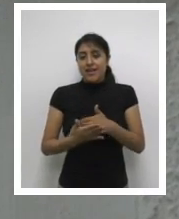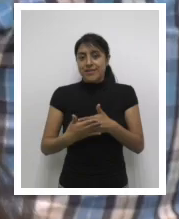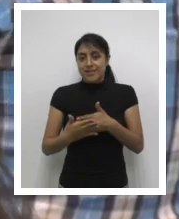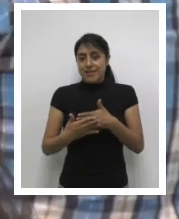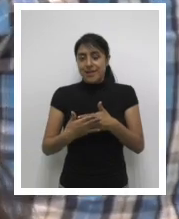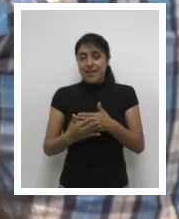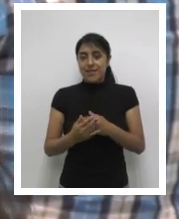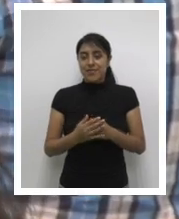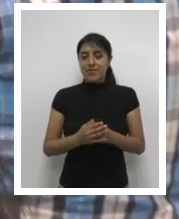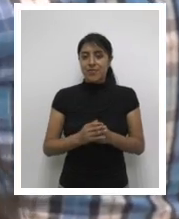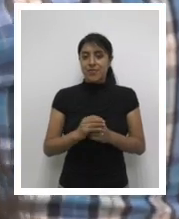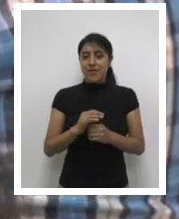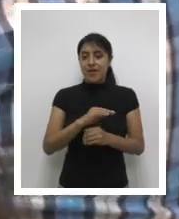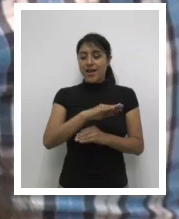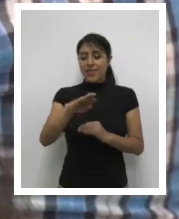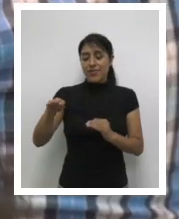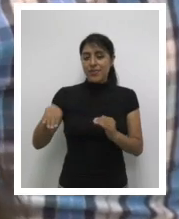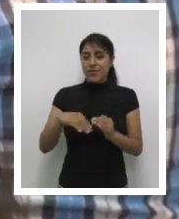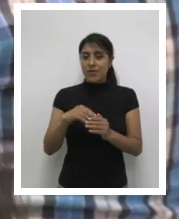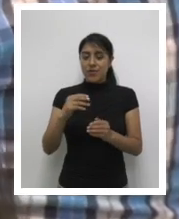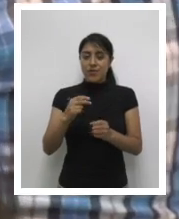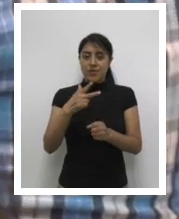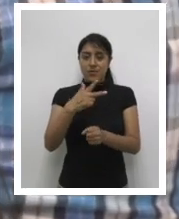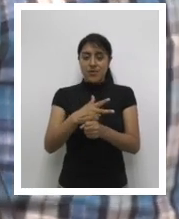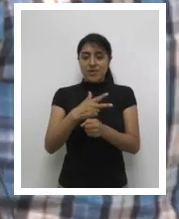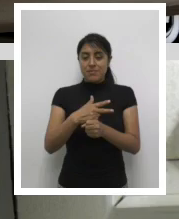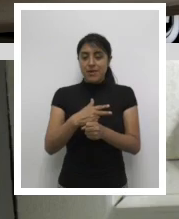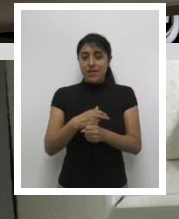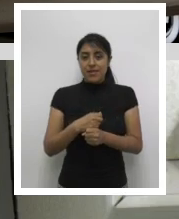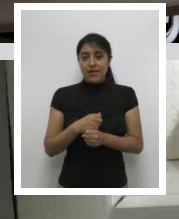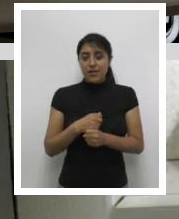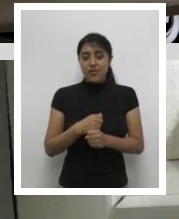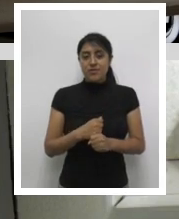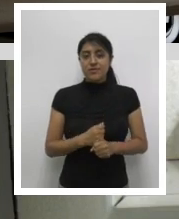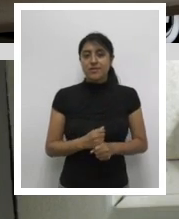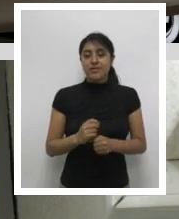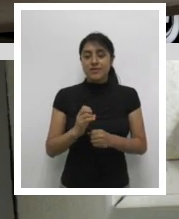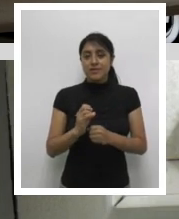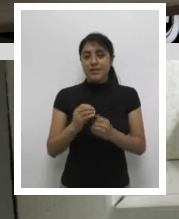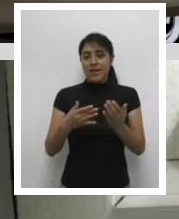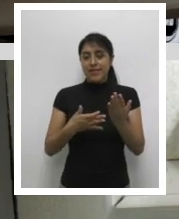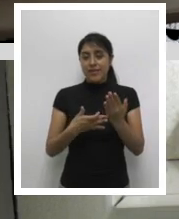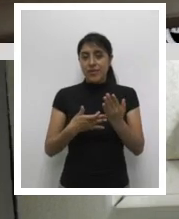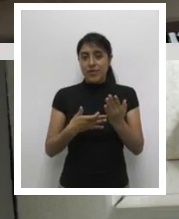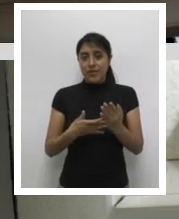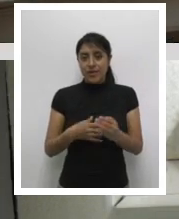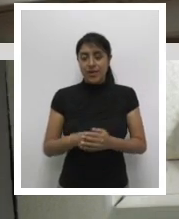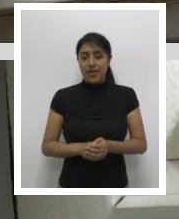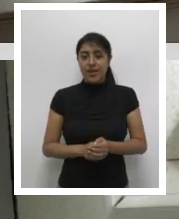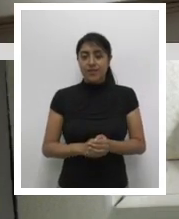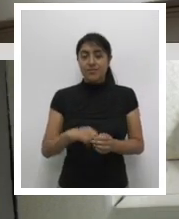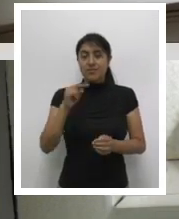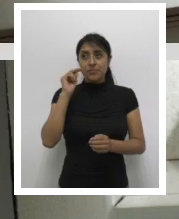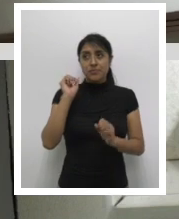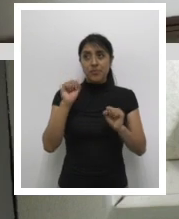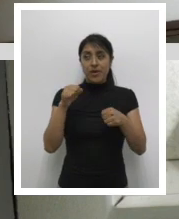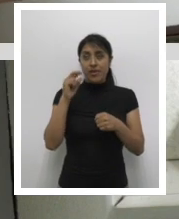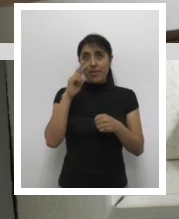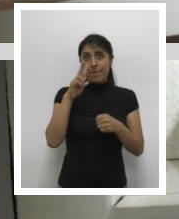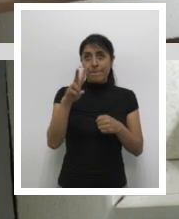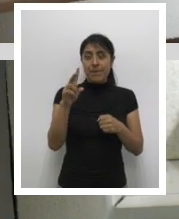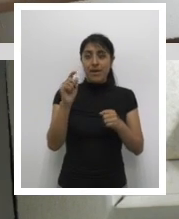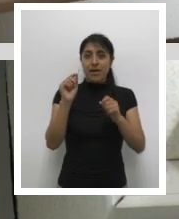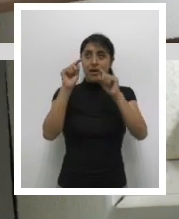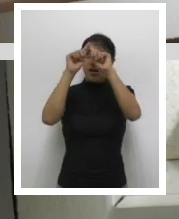demanda. Para dar a conocer el nuevo beneficio, se colocaron rótulos en distintas ubicaciones del primer nivel del edificio en todos los lugares